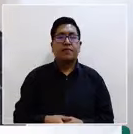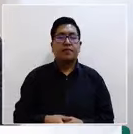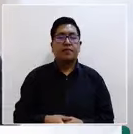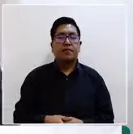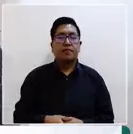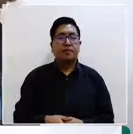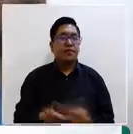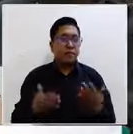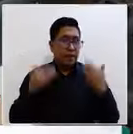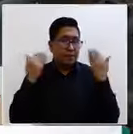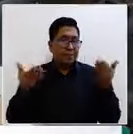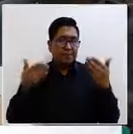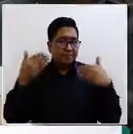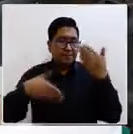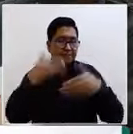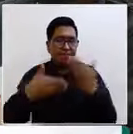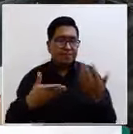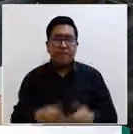continuemos.